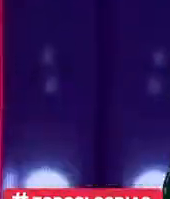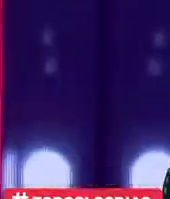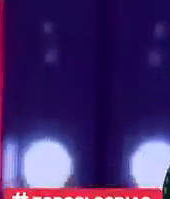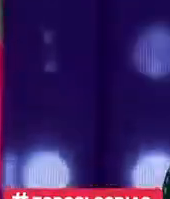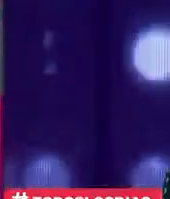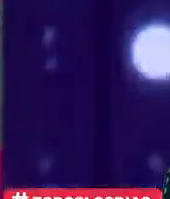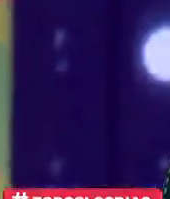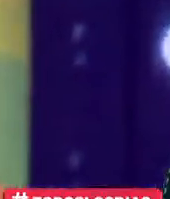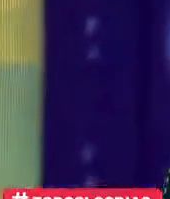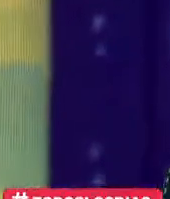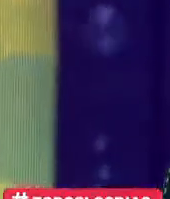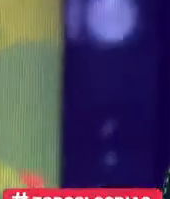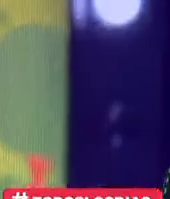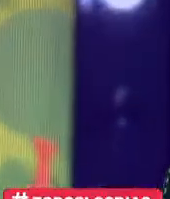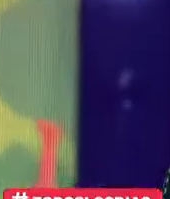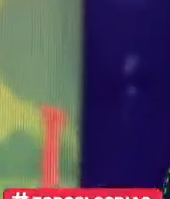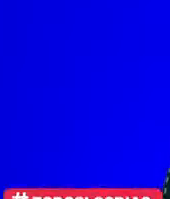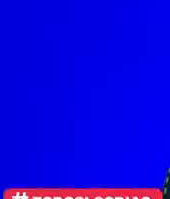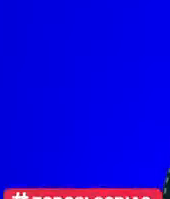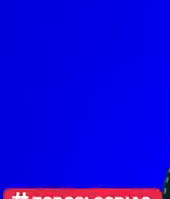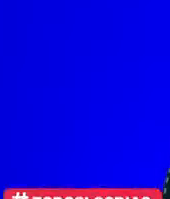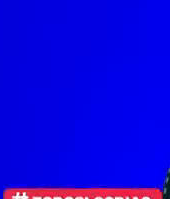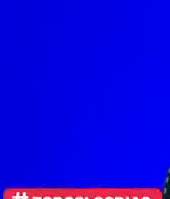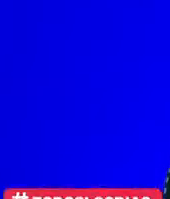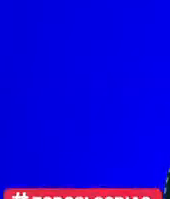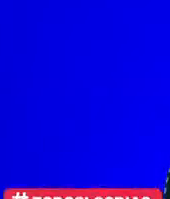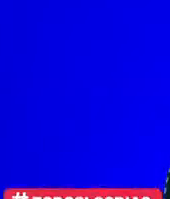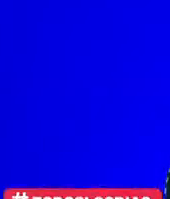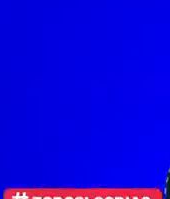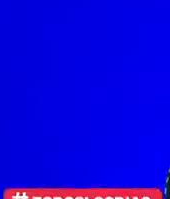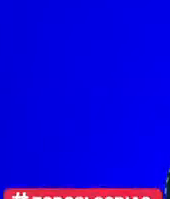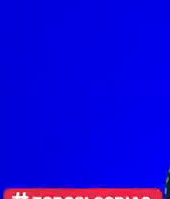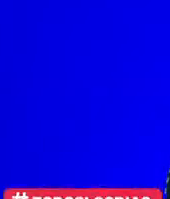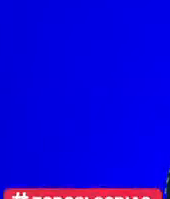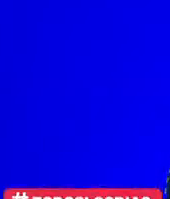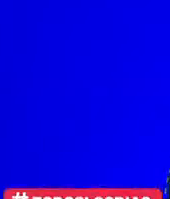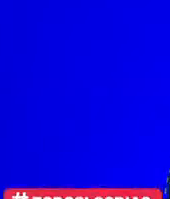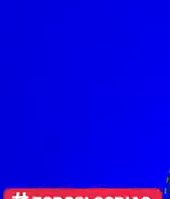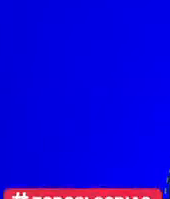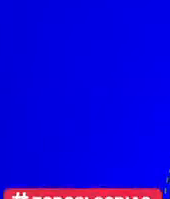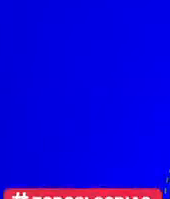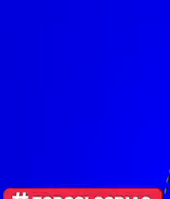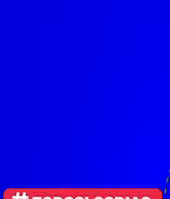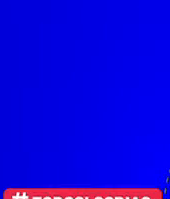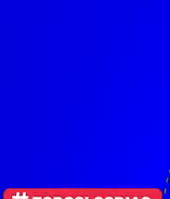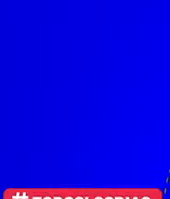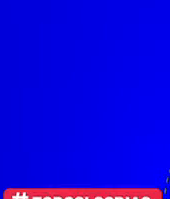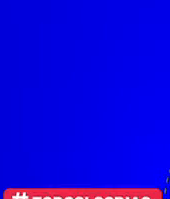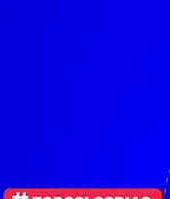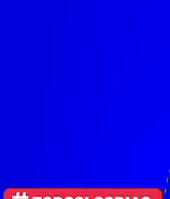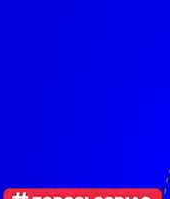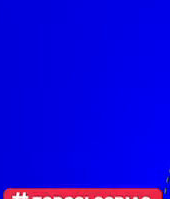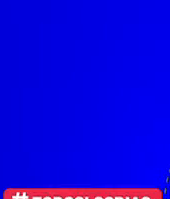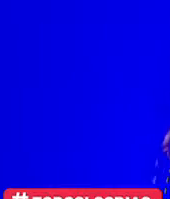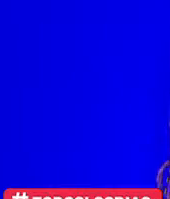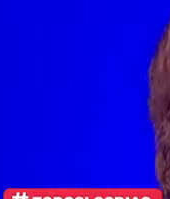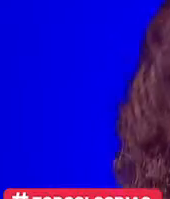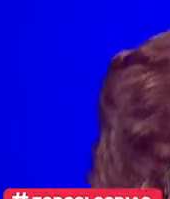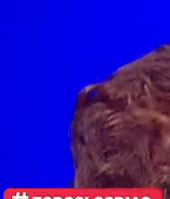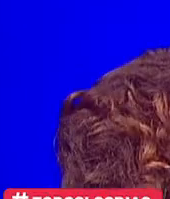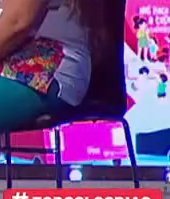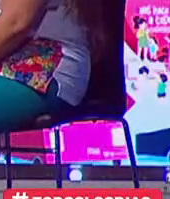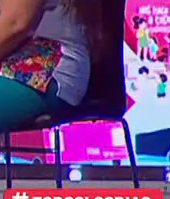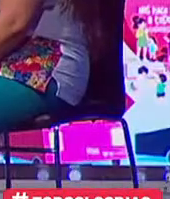Es muy emocionante Mientras mirábamos la nota Tu mamá se le caían las lágrimas de emoción Tu papá también Quiero darte la